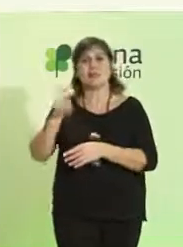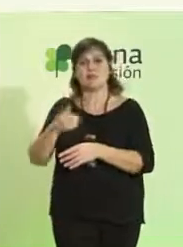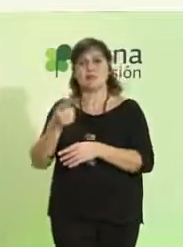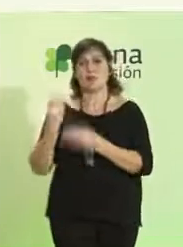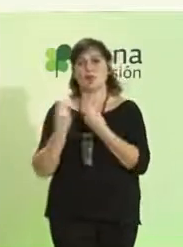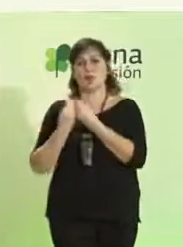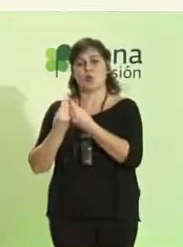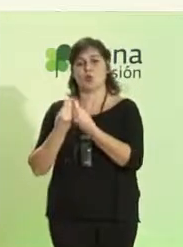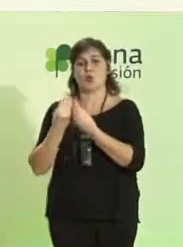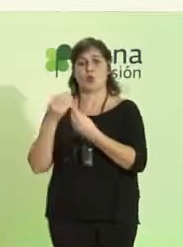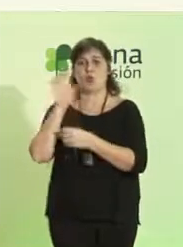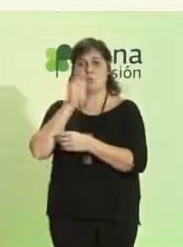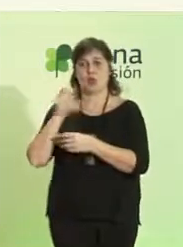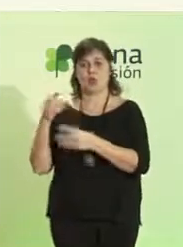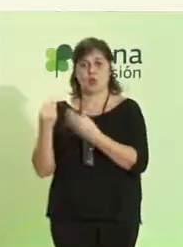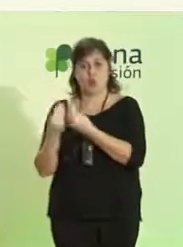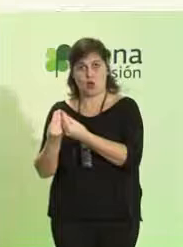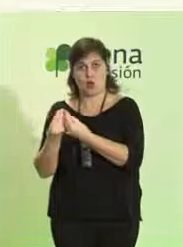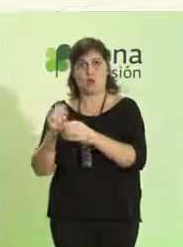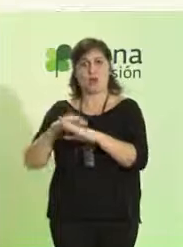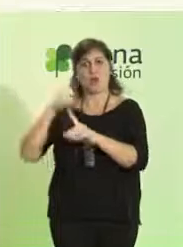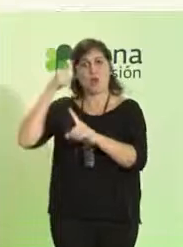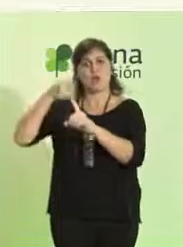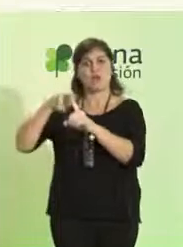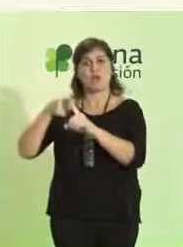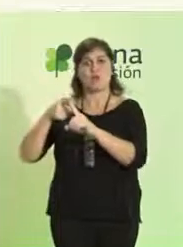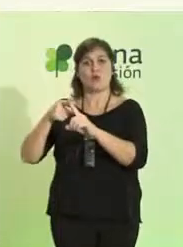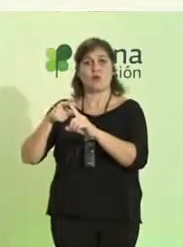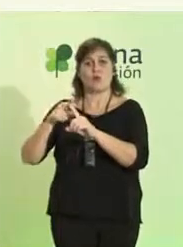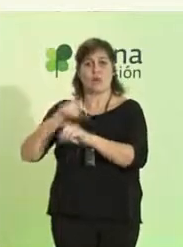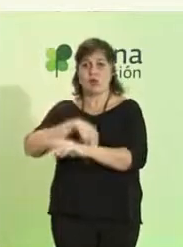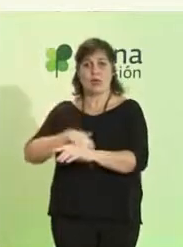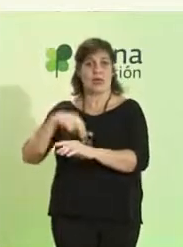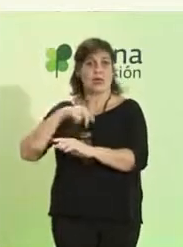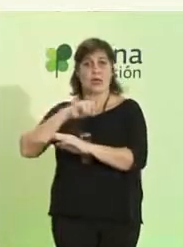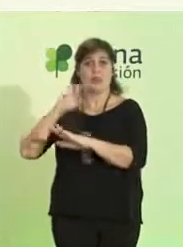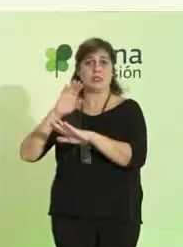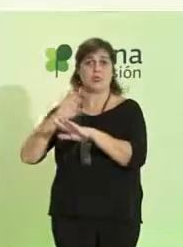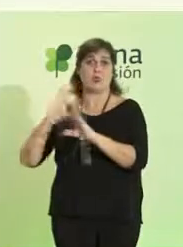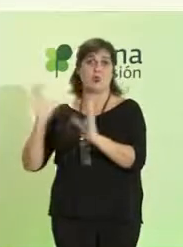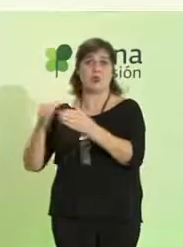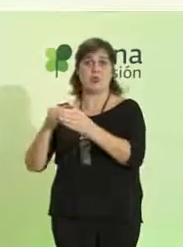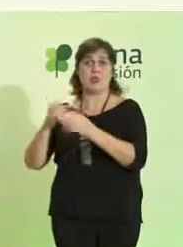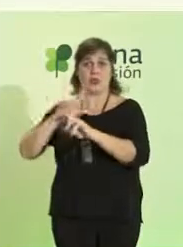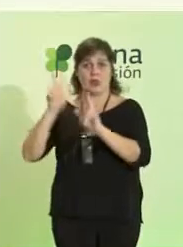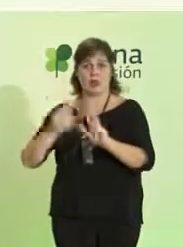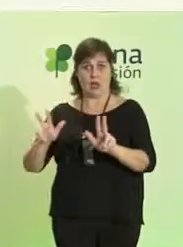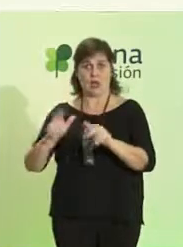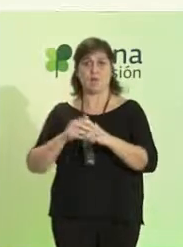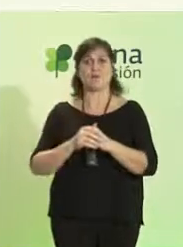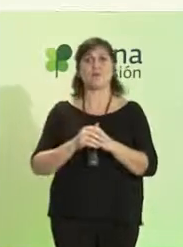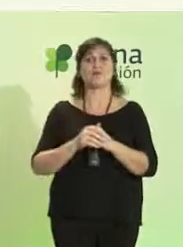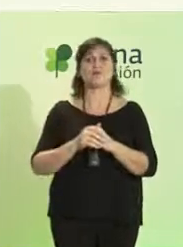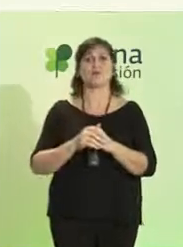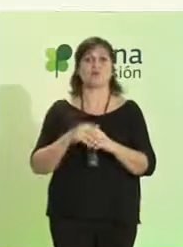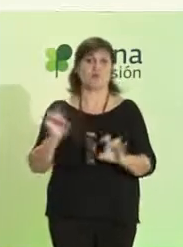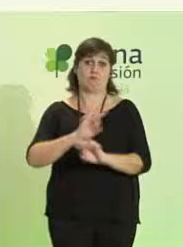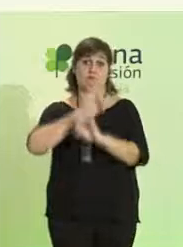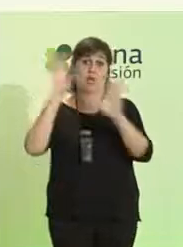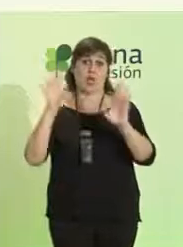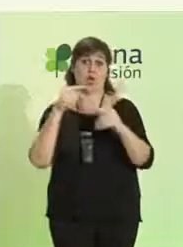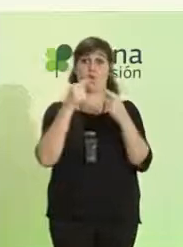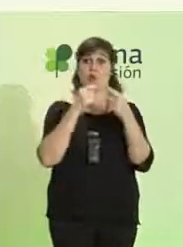juntos con otros estados para conseguir objetivos globales en la comunidad internacional. entre ellos, obviamente,